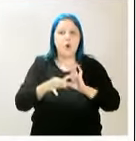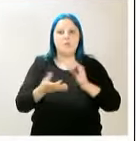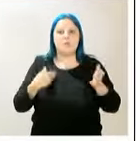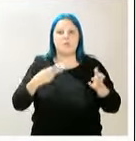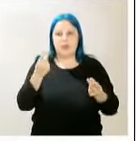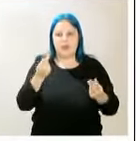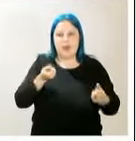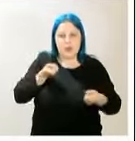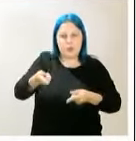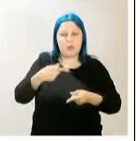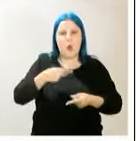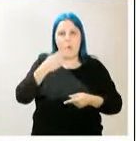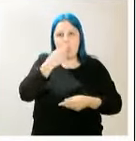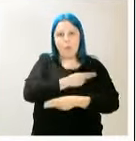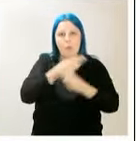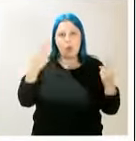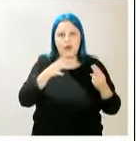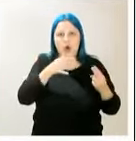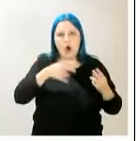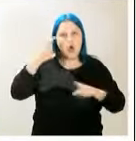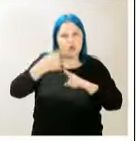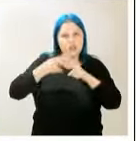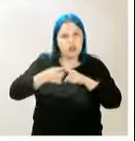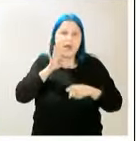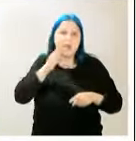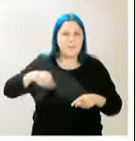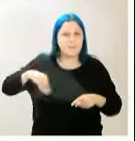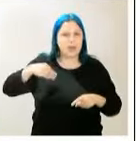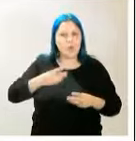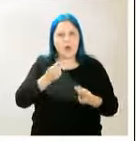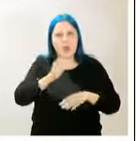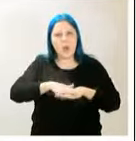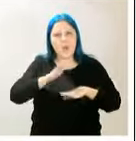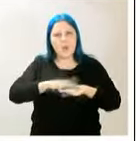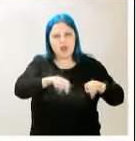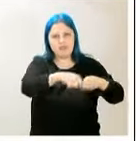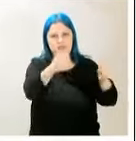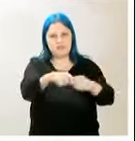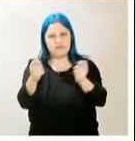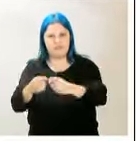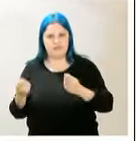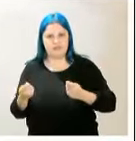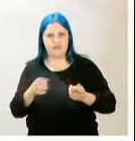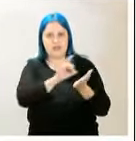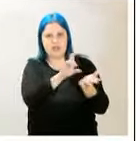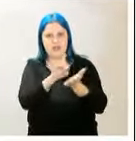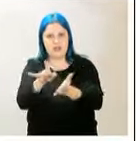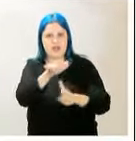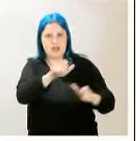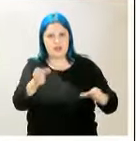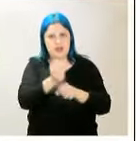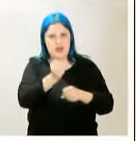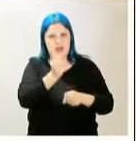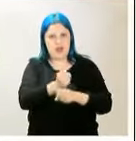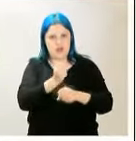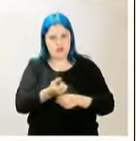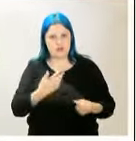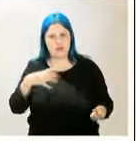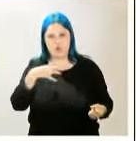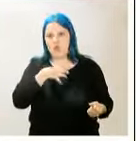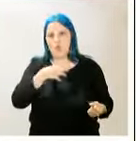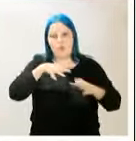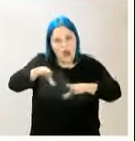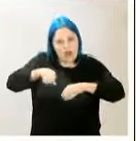expuertas, ahora utilicen ese dinero para destruir puestos de trabajo. No podemos asumir que empresas que reciban dinero